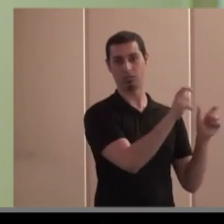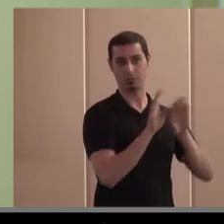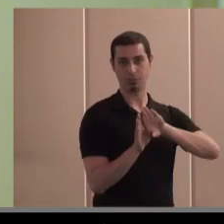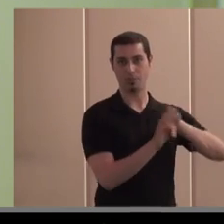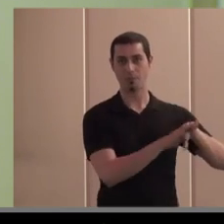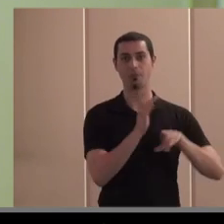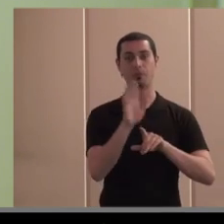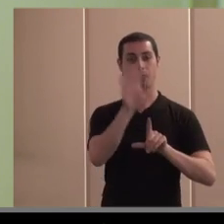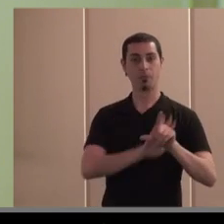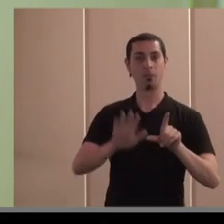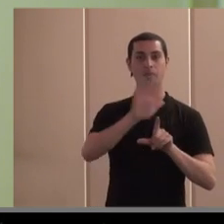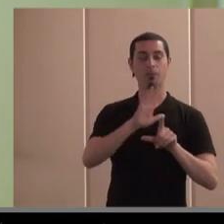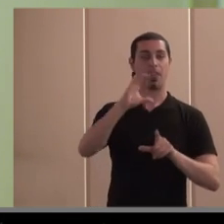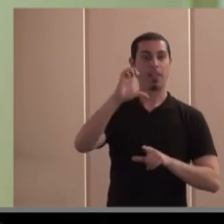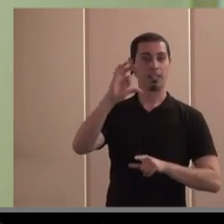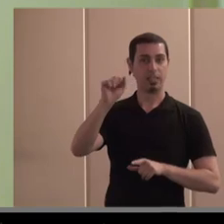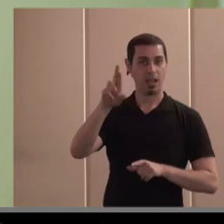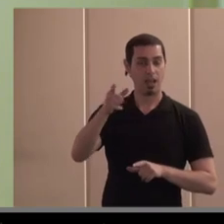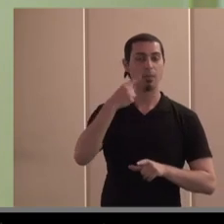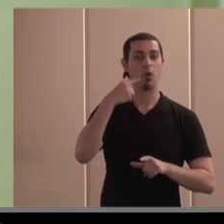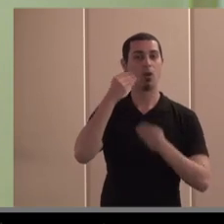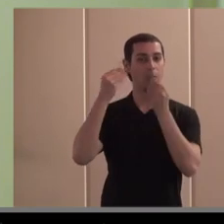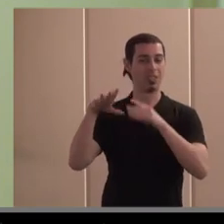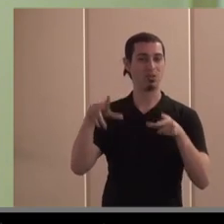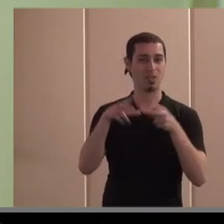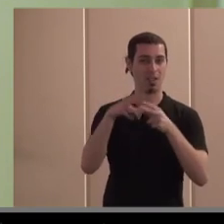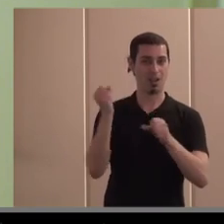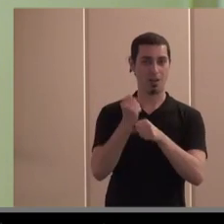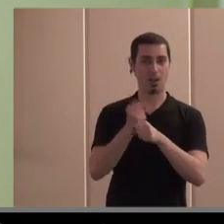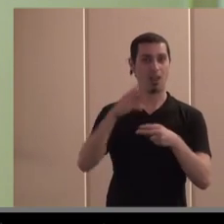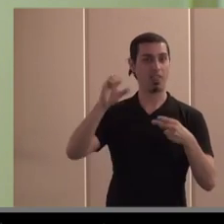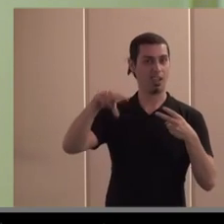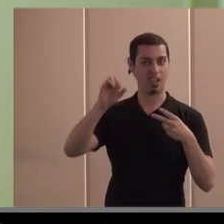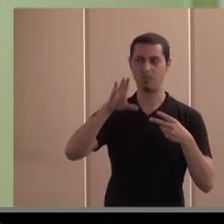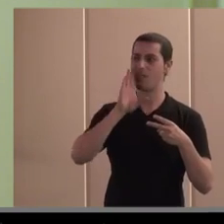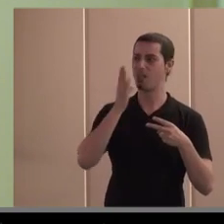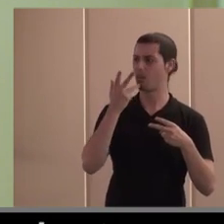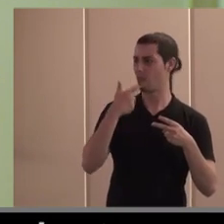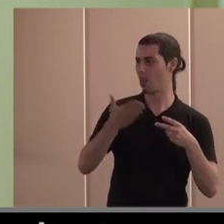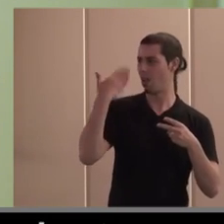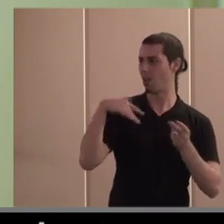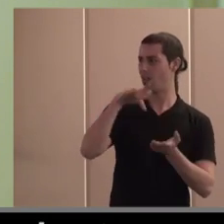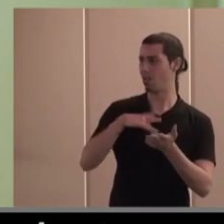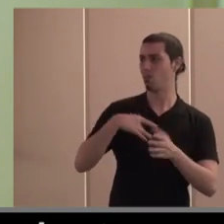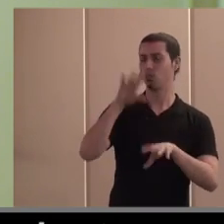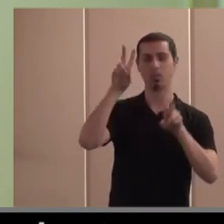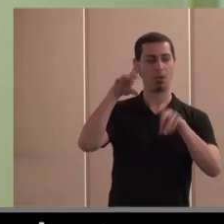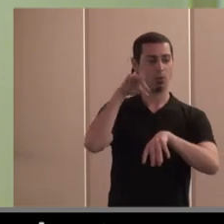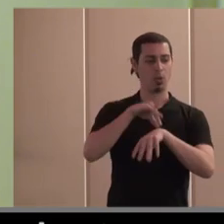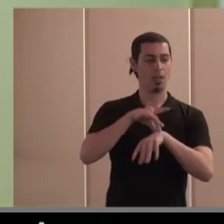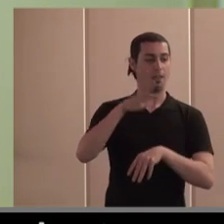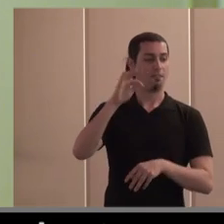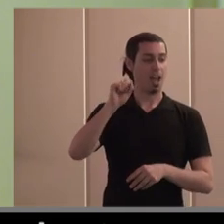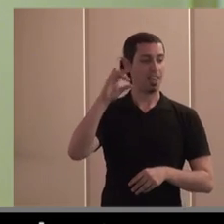a nivel estatal CONFESAL que es la representante de las sociedades laborales CENEPS que lo conocisteis el otro día de las mutualidades